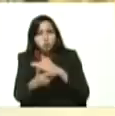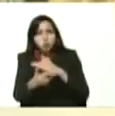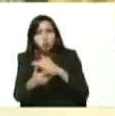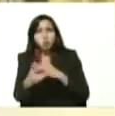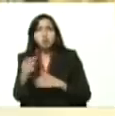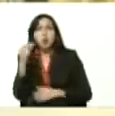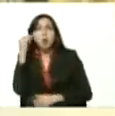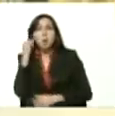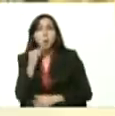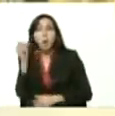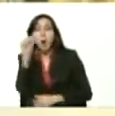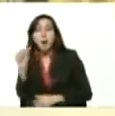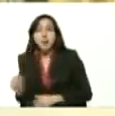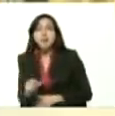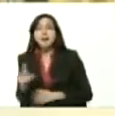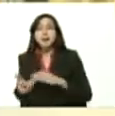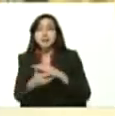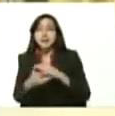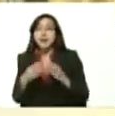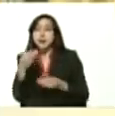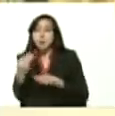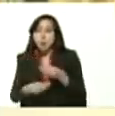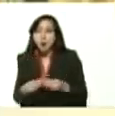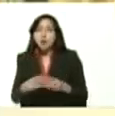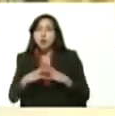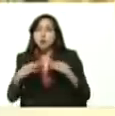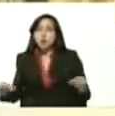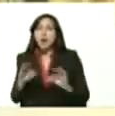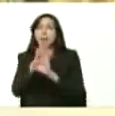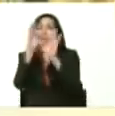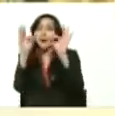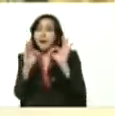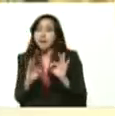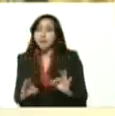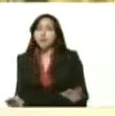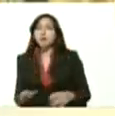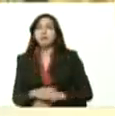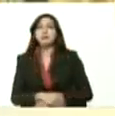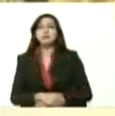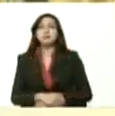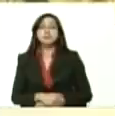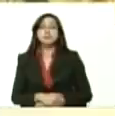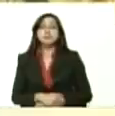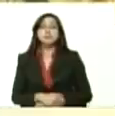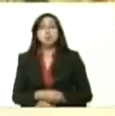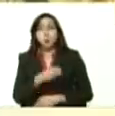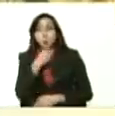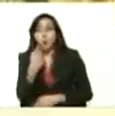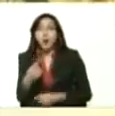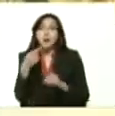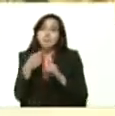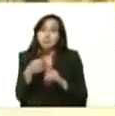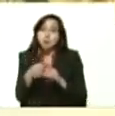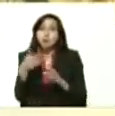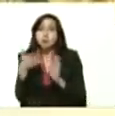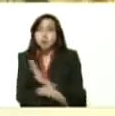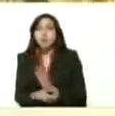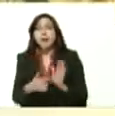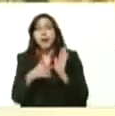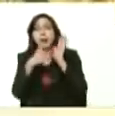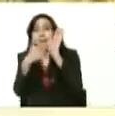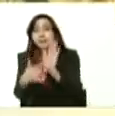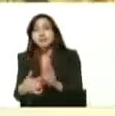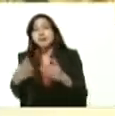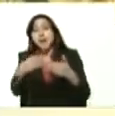todo el fenómeno que se ha presentado que ha sido una válvula de escape positiva de la presencia de